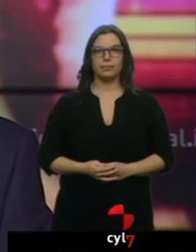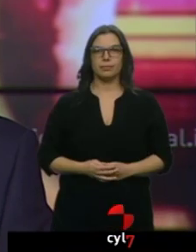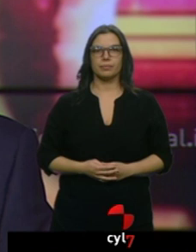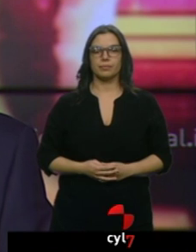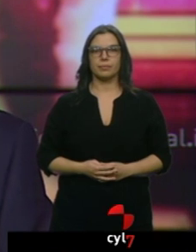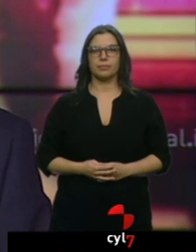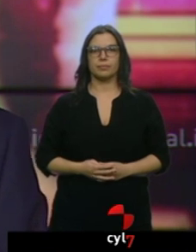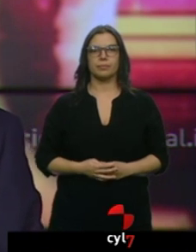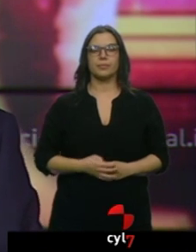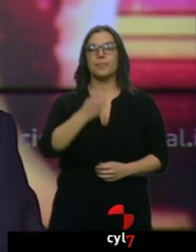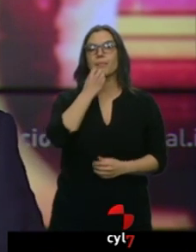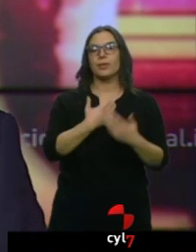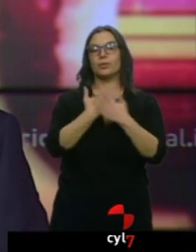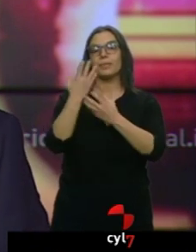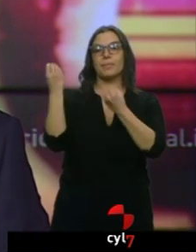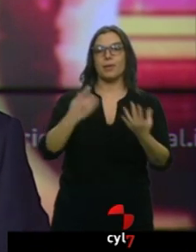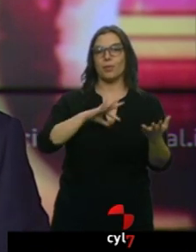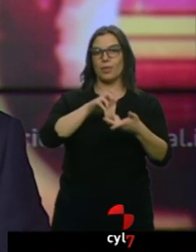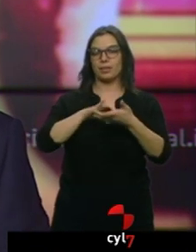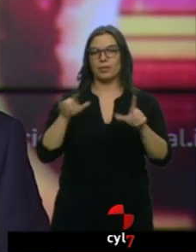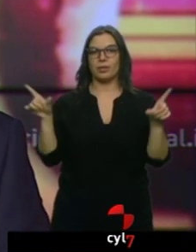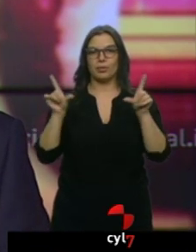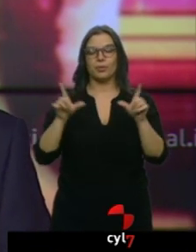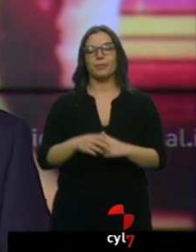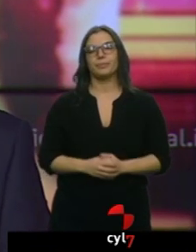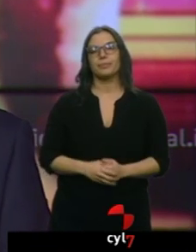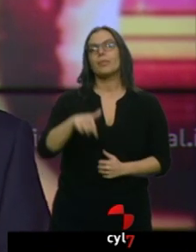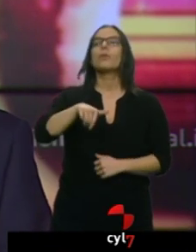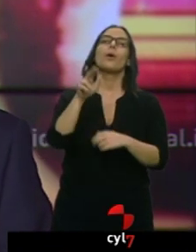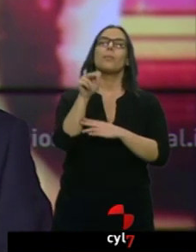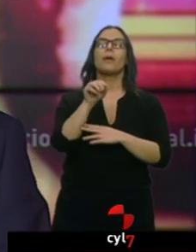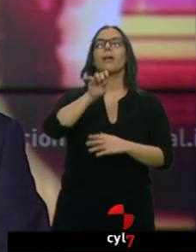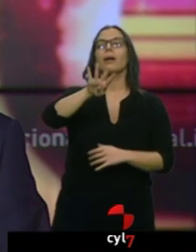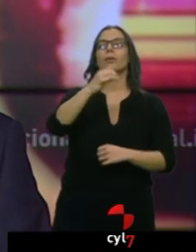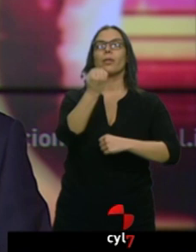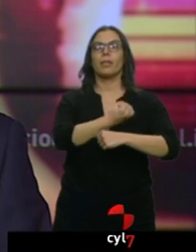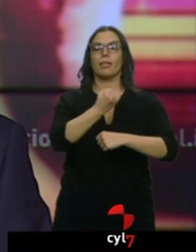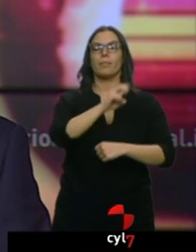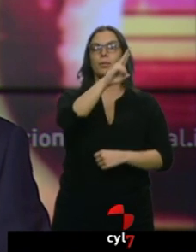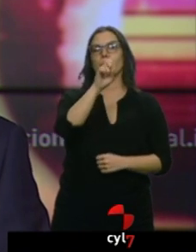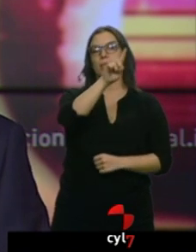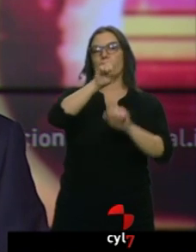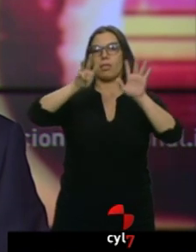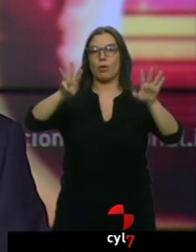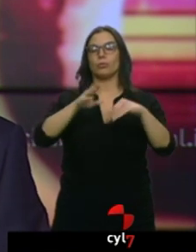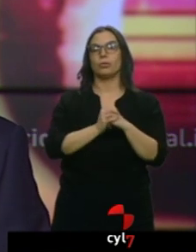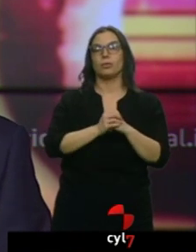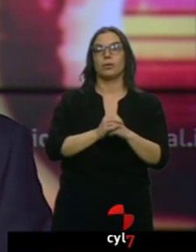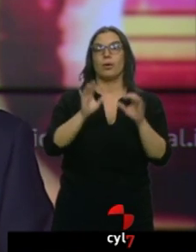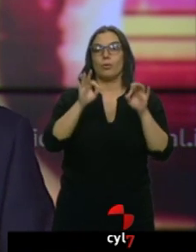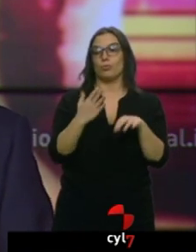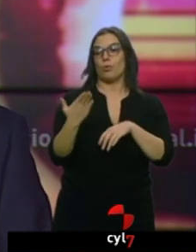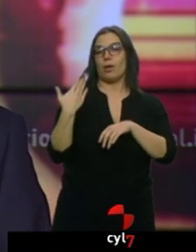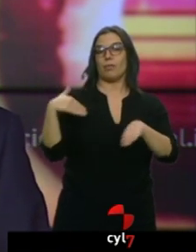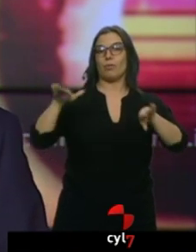Buenos días y bienvenidos a las noticias de Castilla y León Televisión. Hoy es viernes 14 de diciembre de 2018, el día después de la Nochevieja Universitaria,